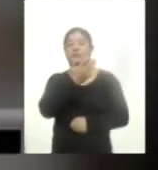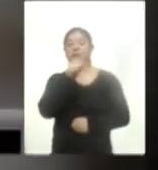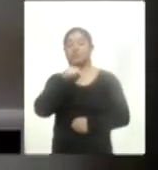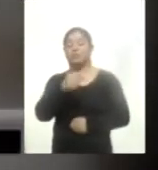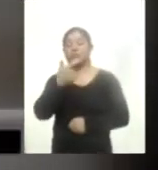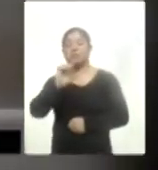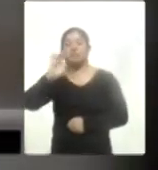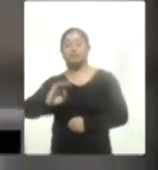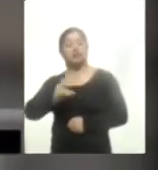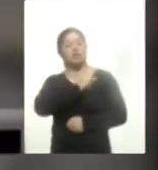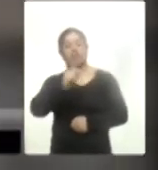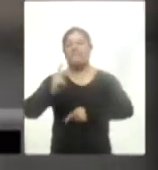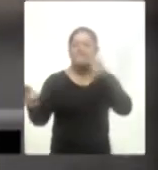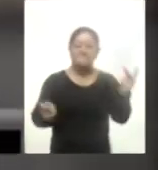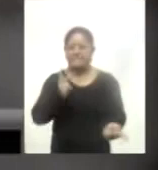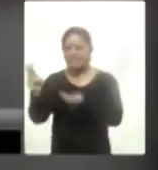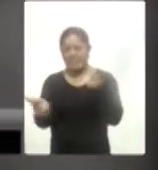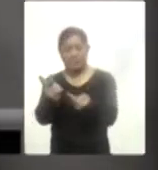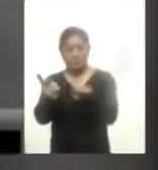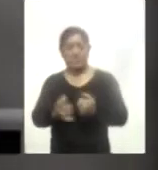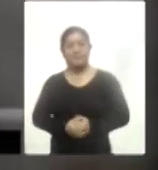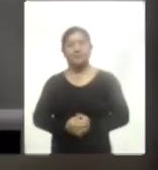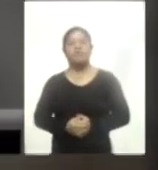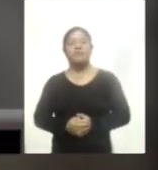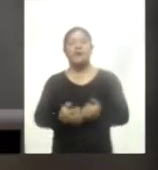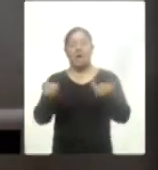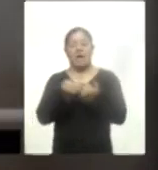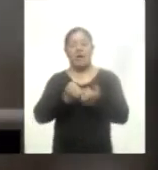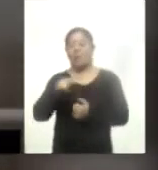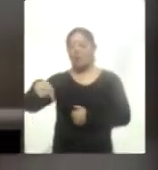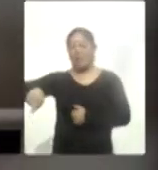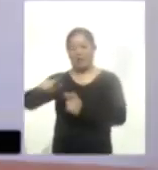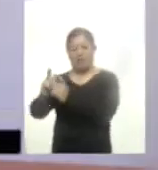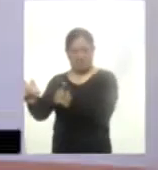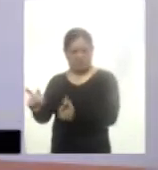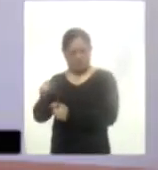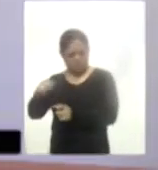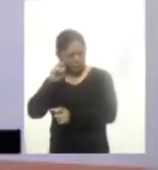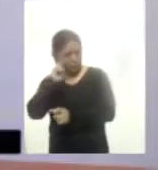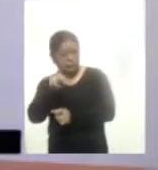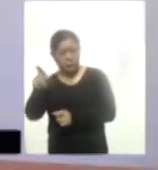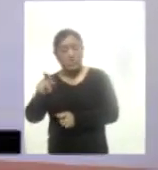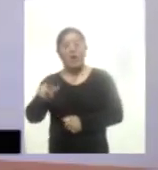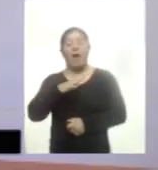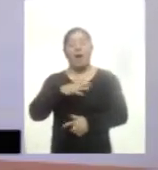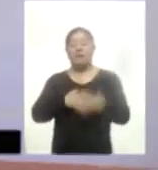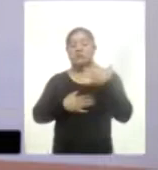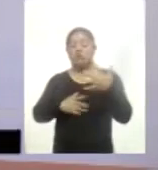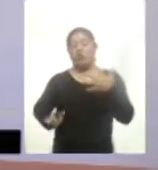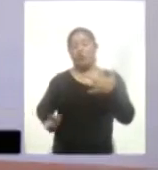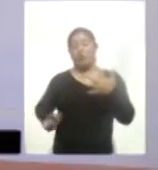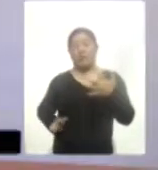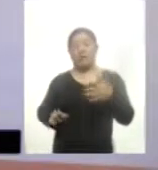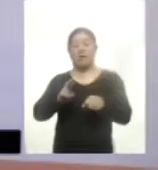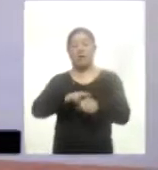de los ciudadanos entrevistados. Además, la medición de esta casa encuestadora coloca a Marco Mena como uno de los cinco gobernadores del país